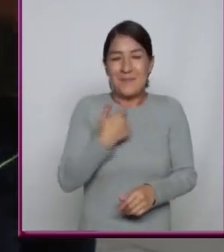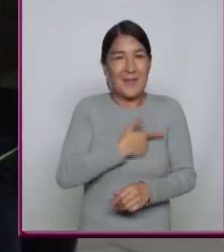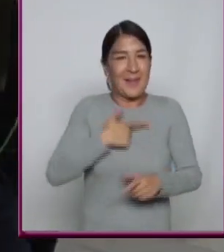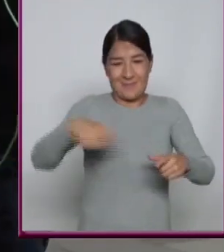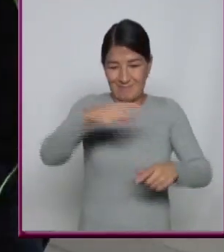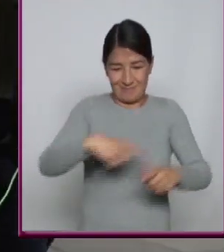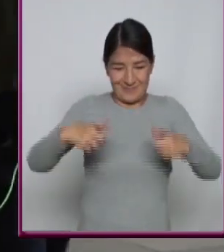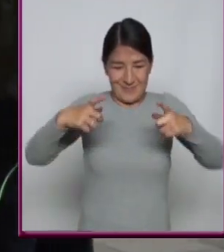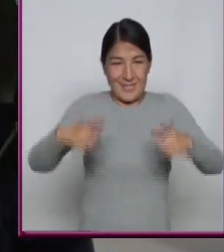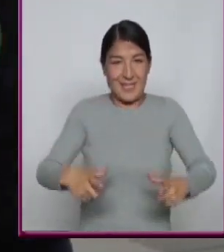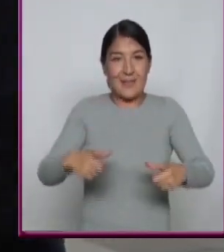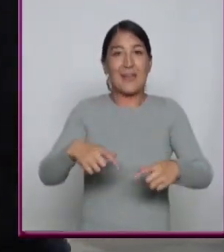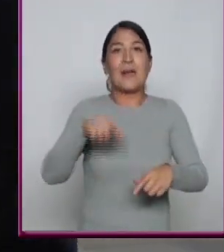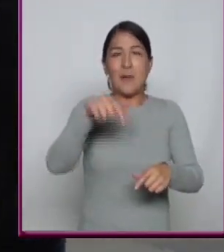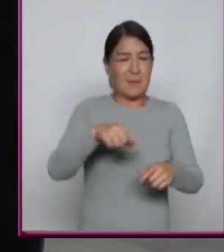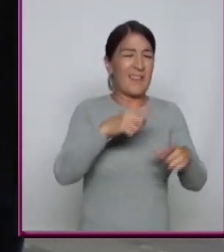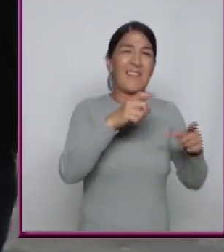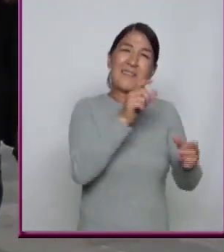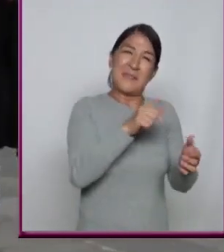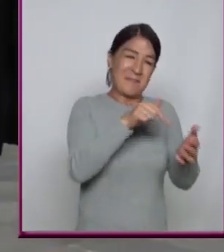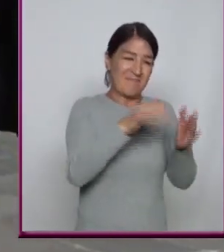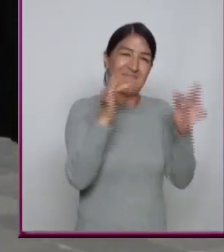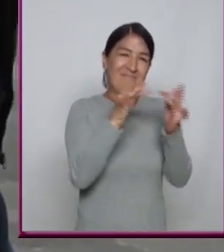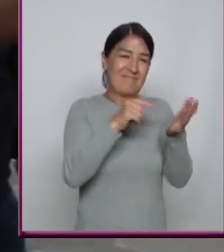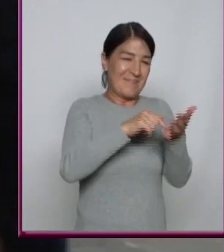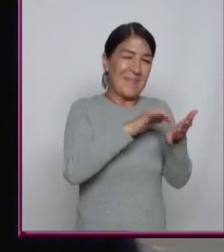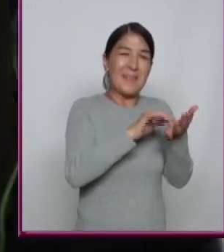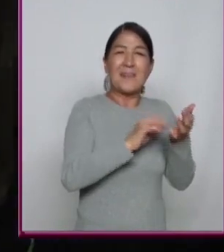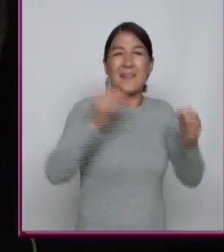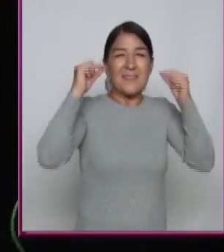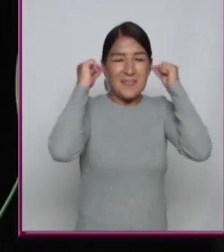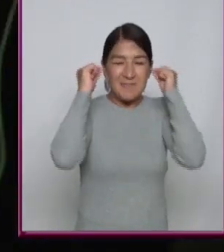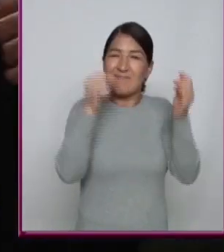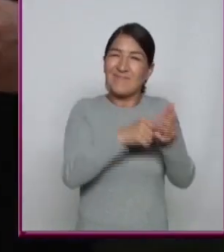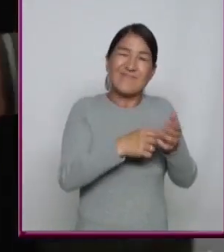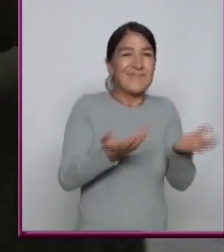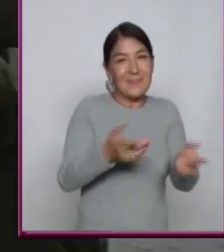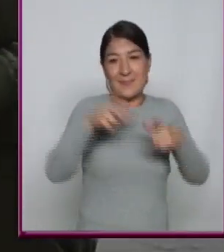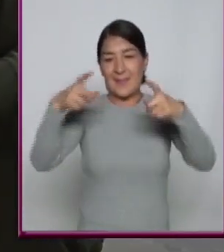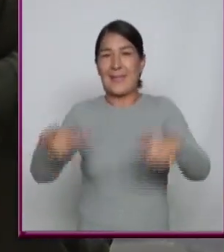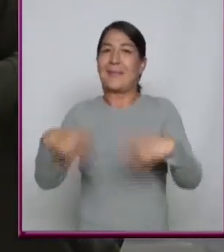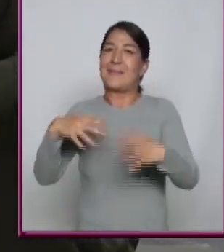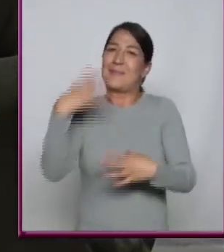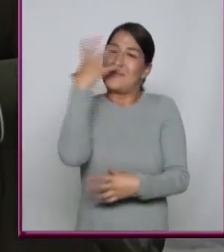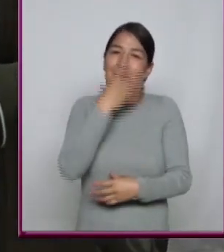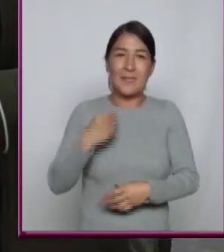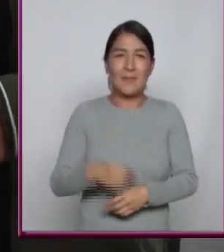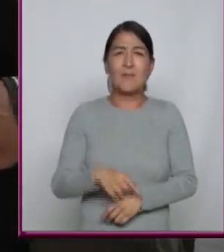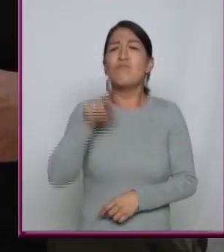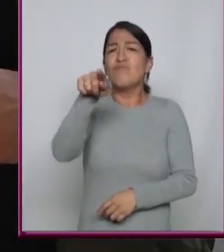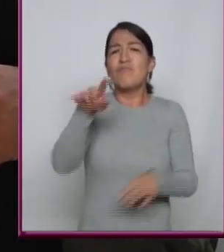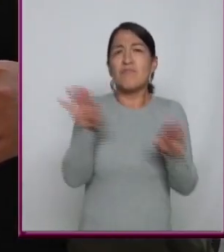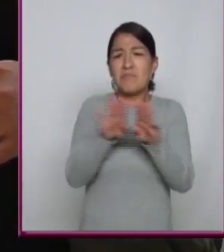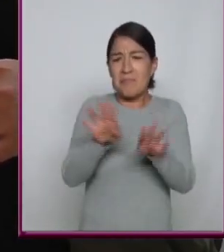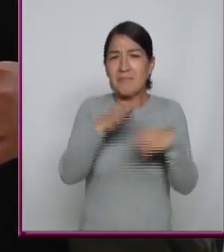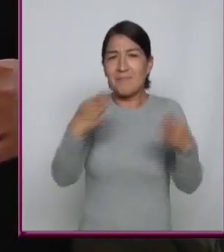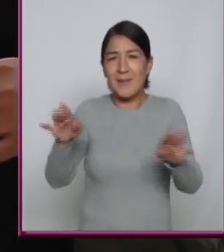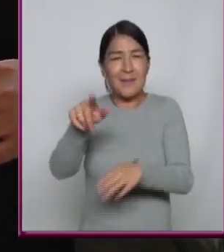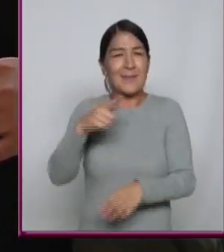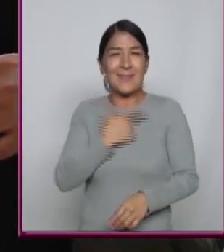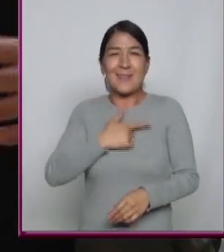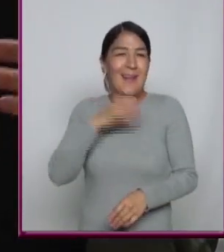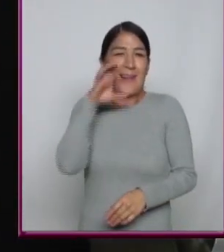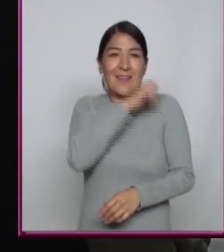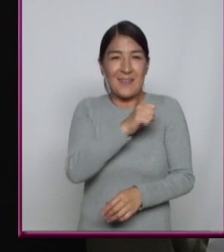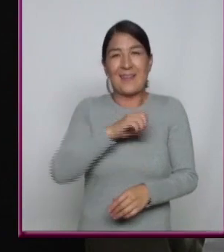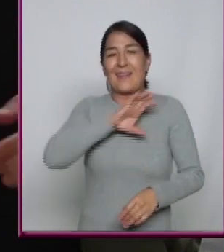Escuchar ese disco En otro medio Tiene que ser Una nueva experiencia Y tú ¿Cómo oyes Tu música favorita? ¿En